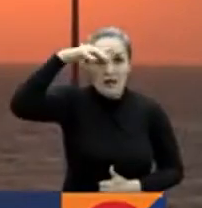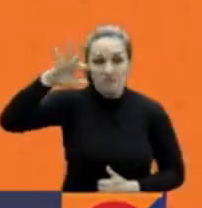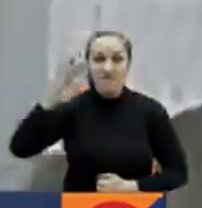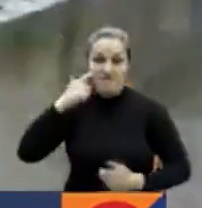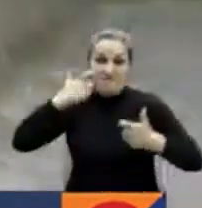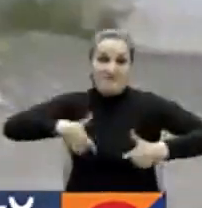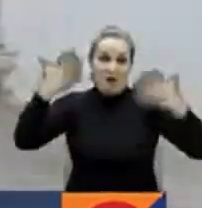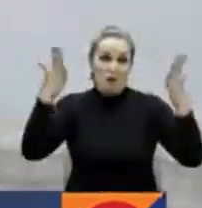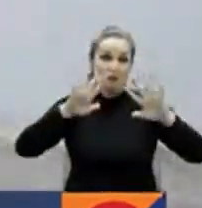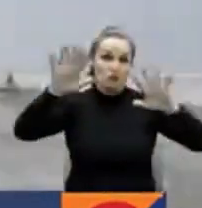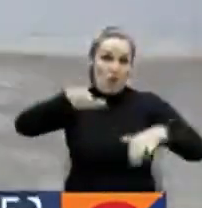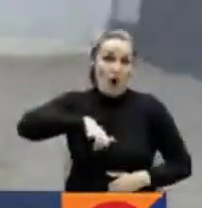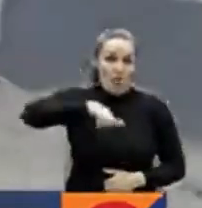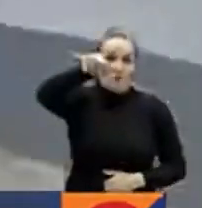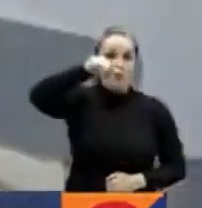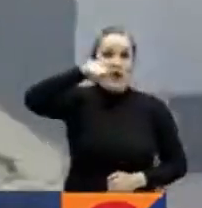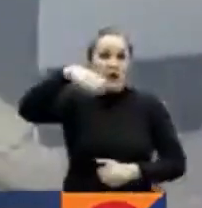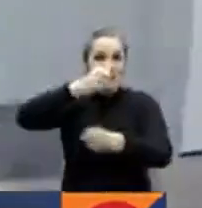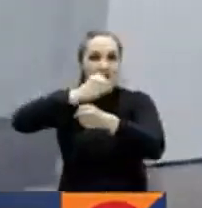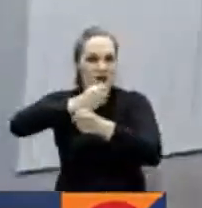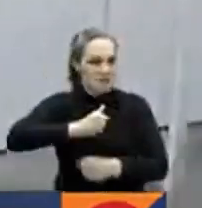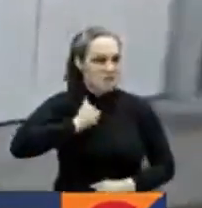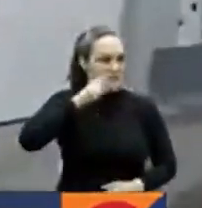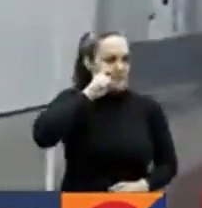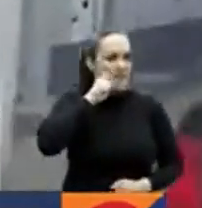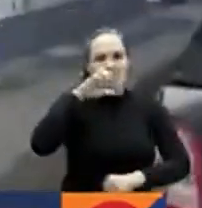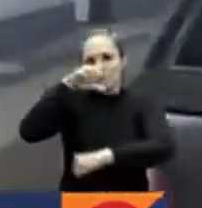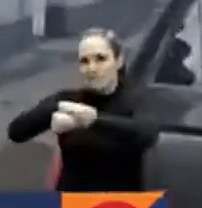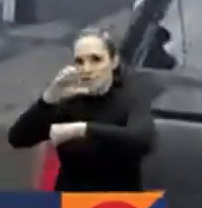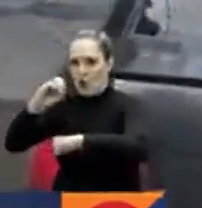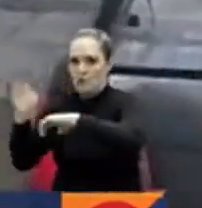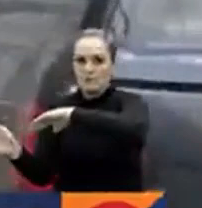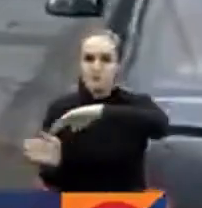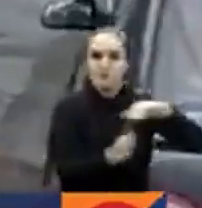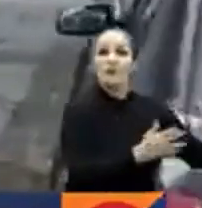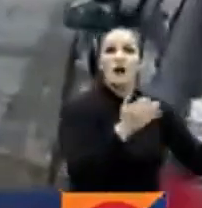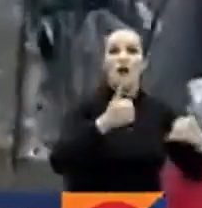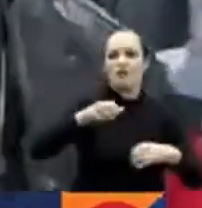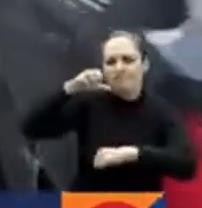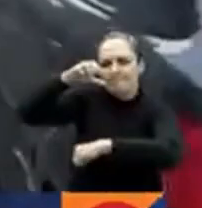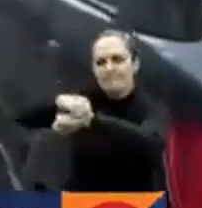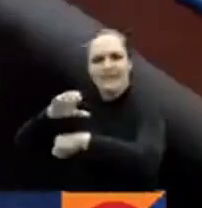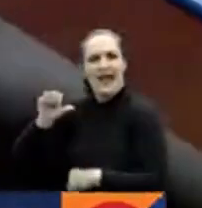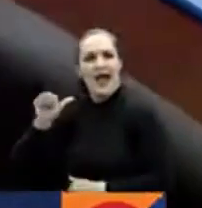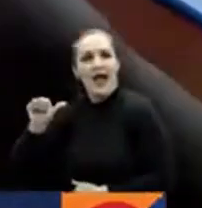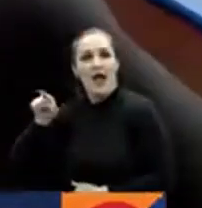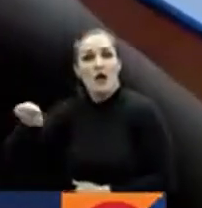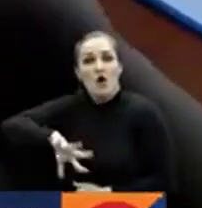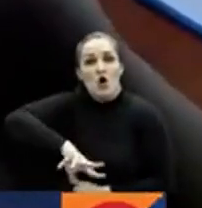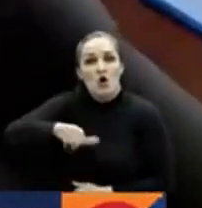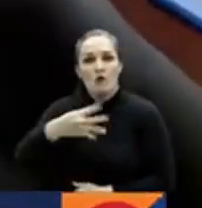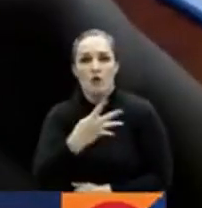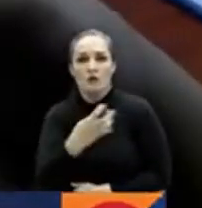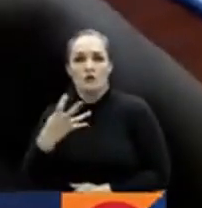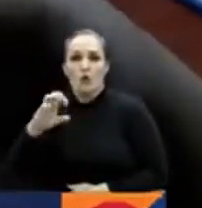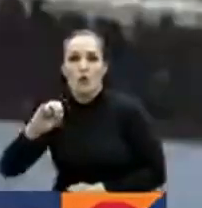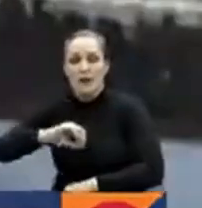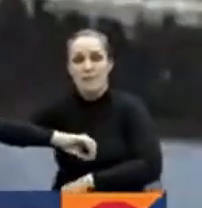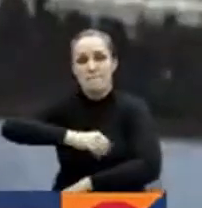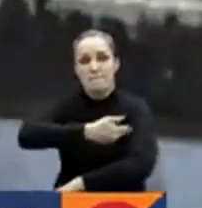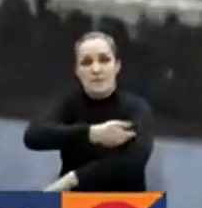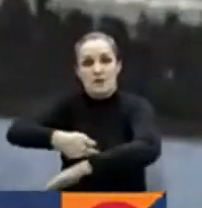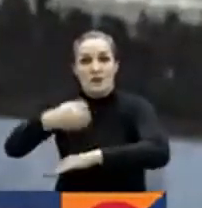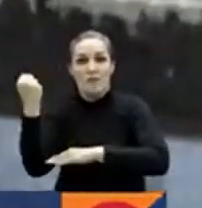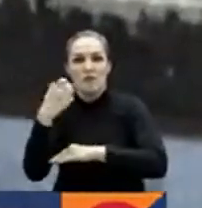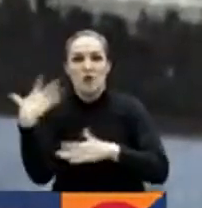aerolínea. Las autoridades judicializaron a una mujer que habría robado cerca de 440 millones de pesos de cuentas bancarias a través de